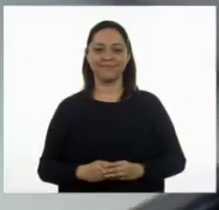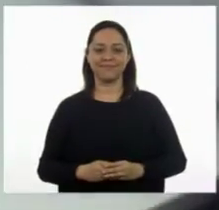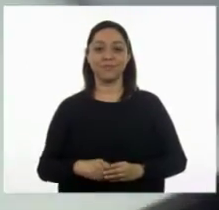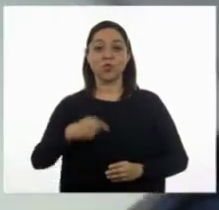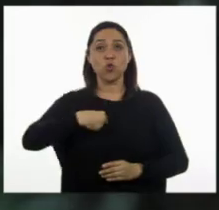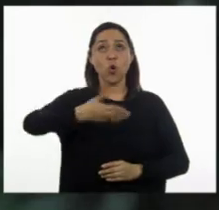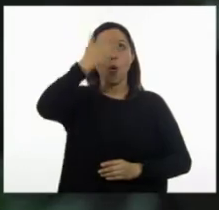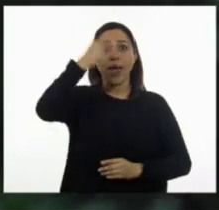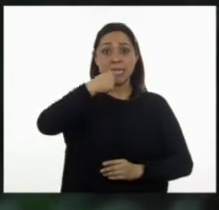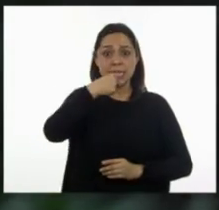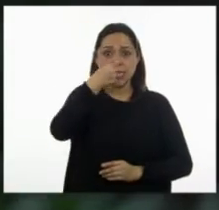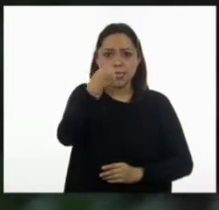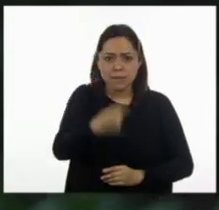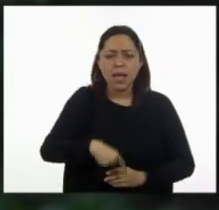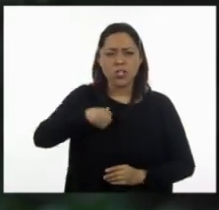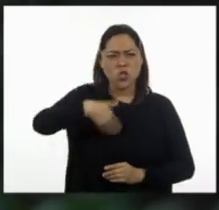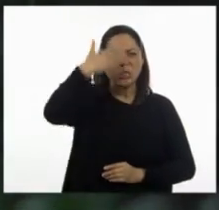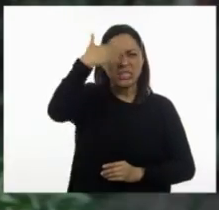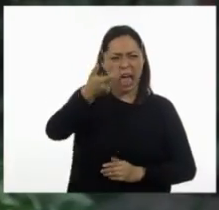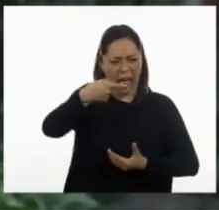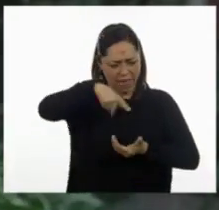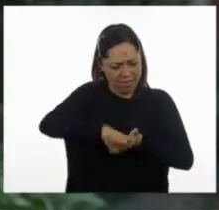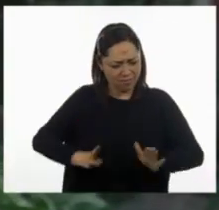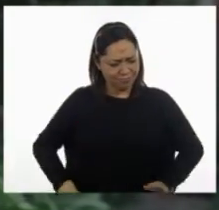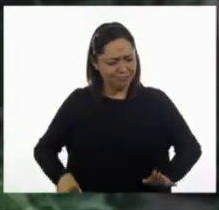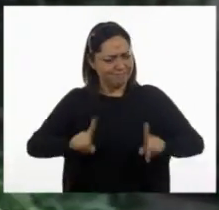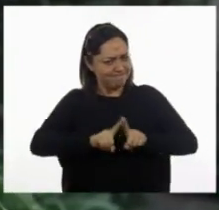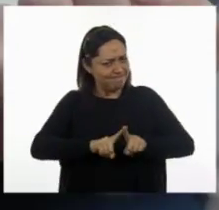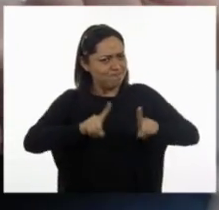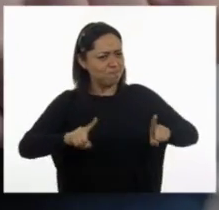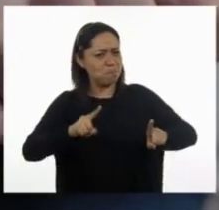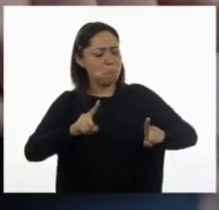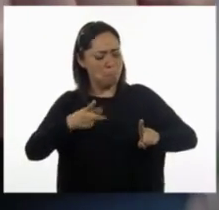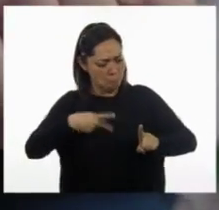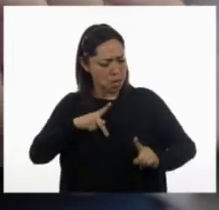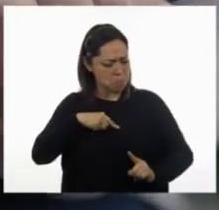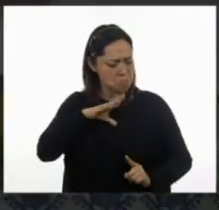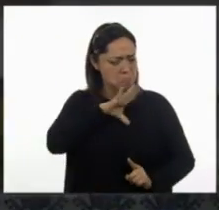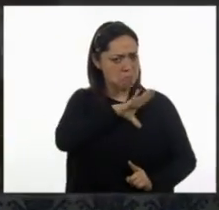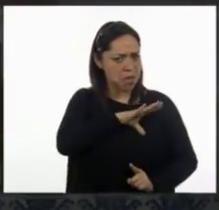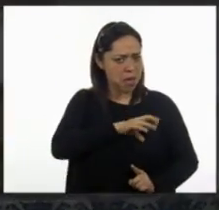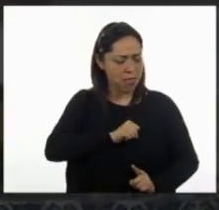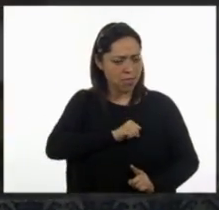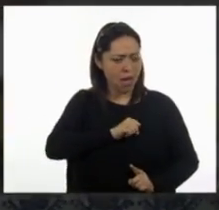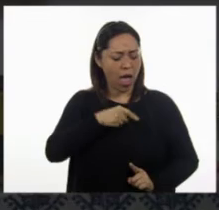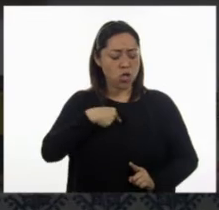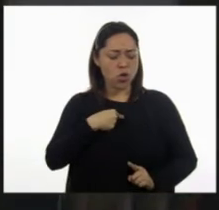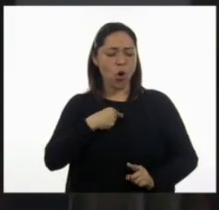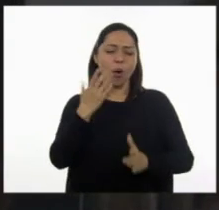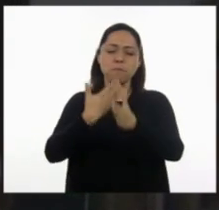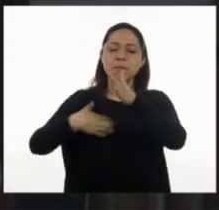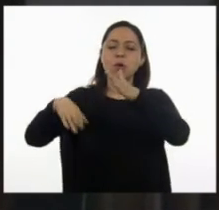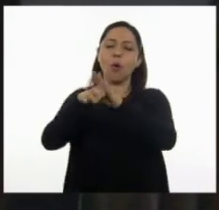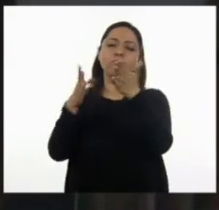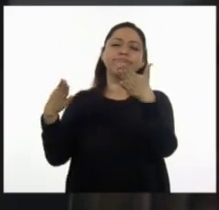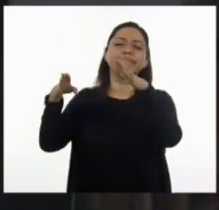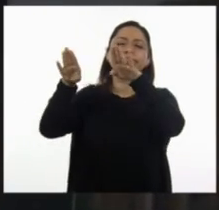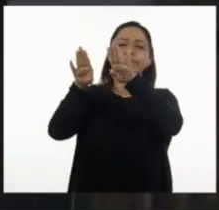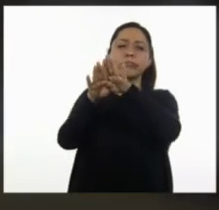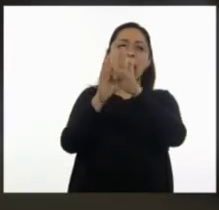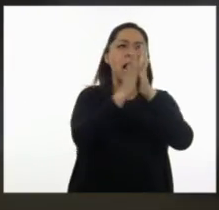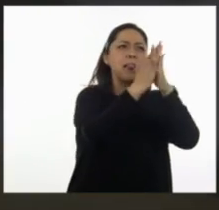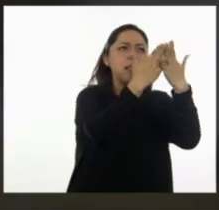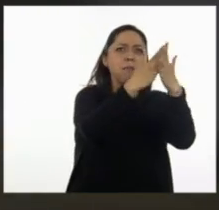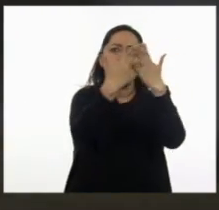Cuando era pequeña, sabía que había algo diferente en mí que me encantaba. Me acuerdo cuando me encerraba en mi cuarto y leía